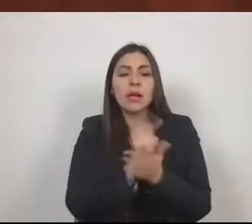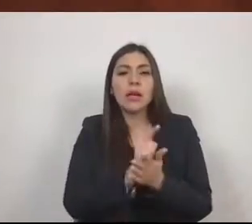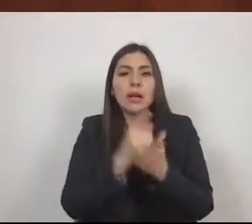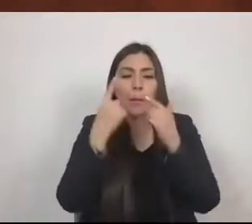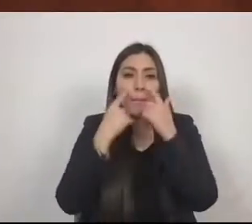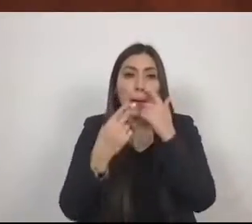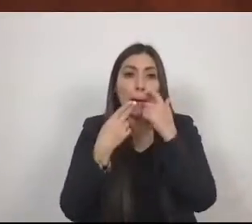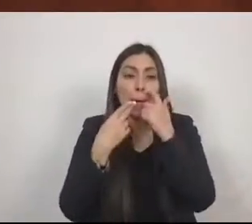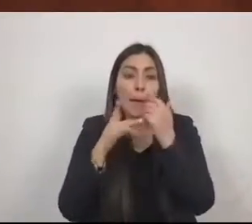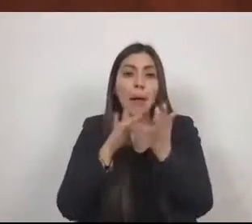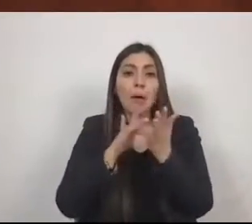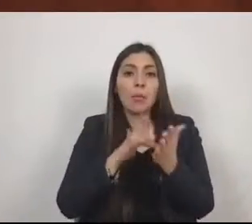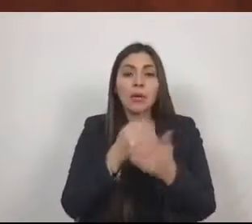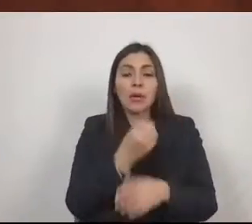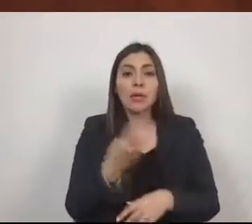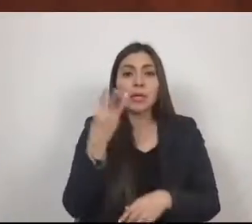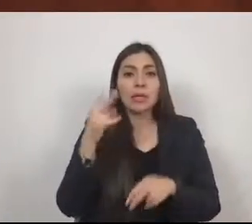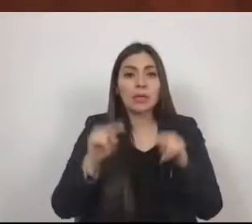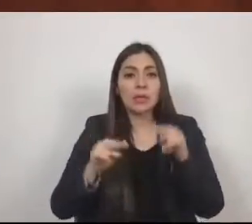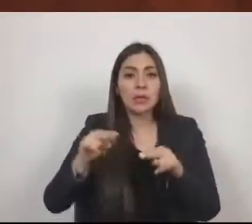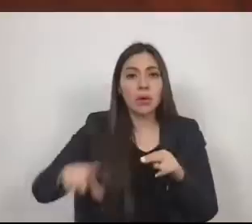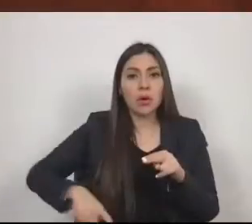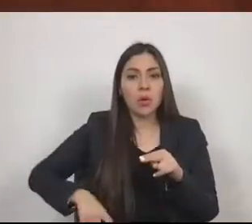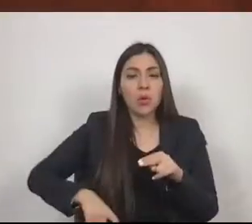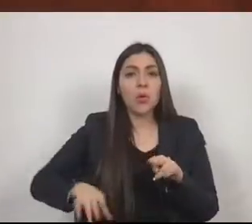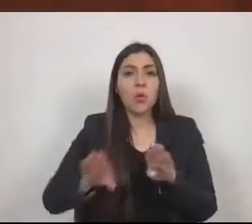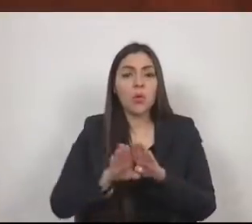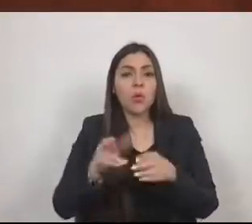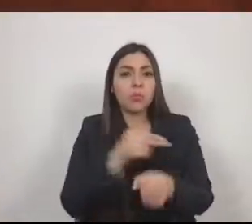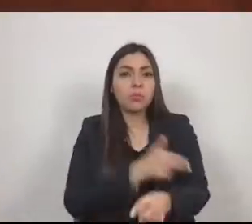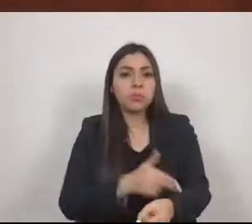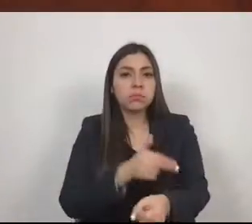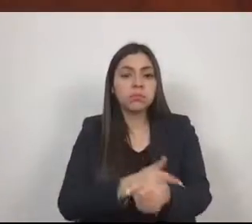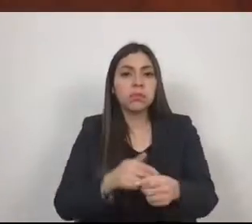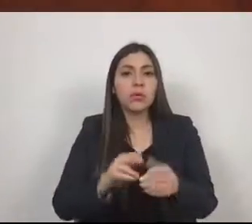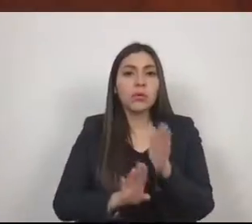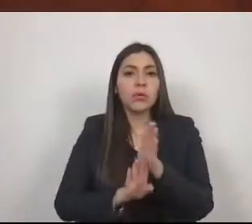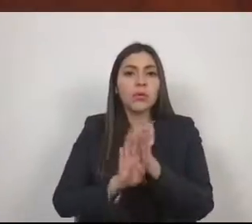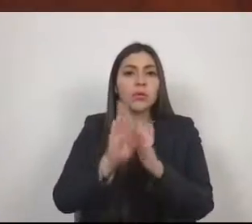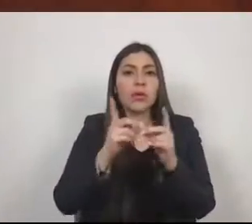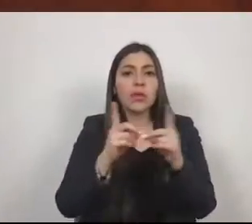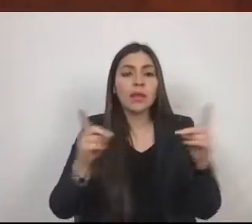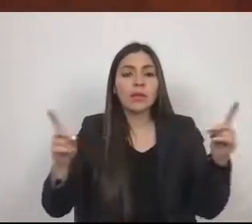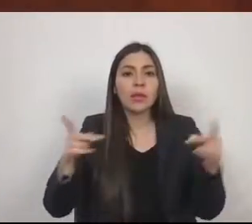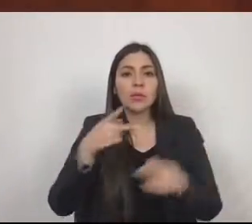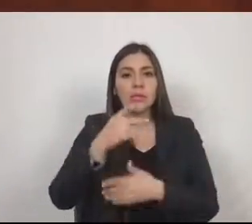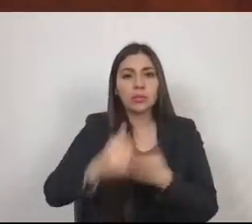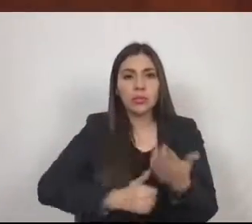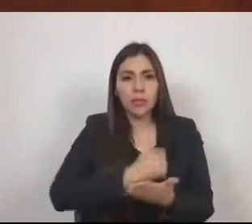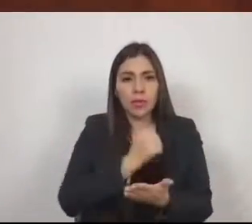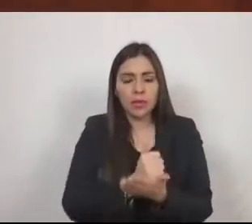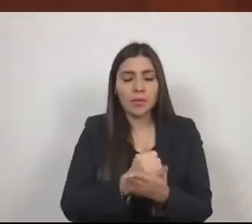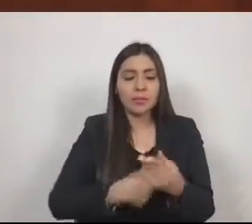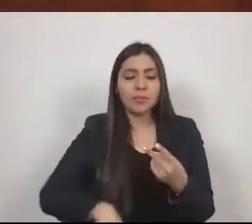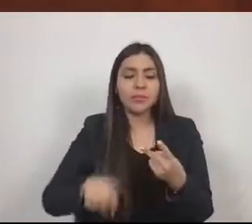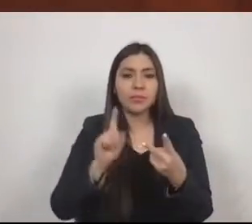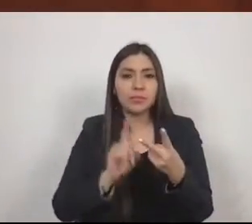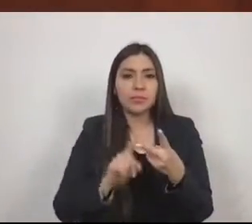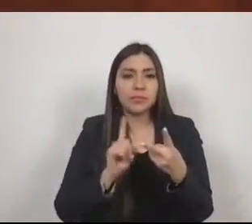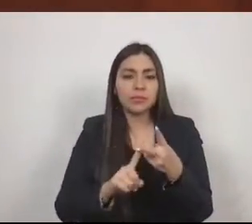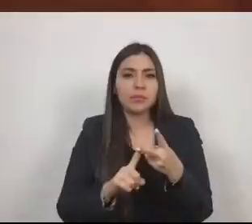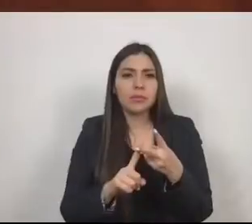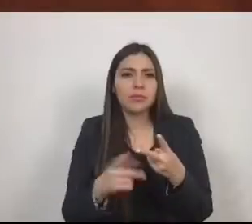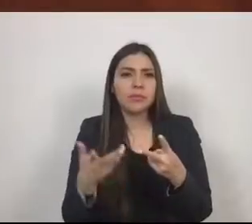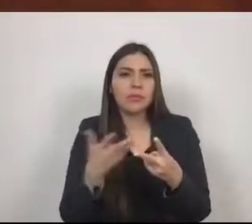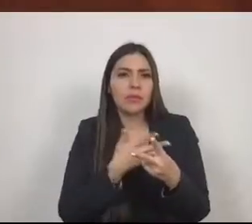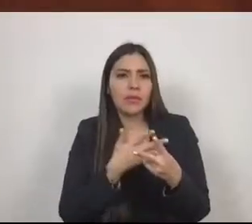gobierno en la planeación y gestión del desarrollo metropolitano. Contar con una base conceptual y